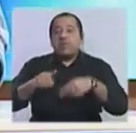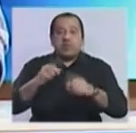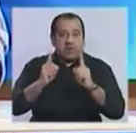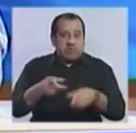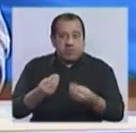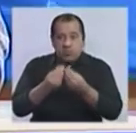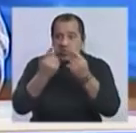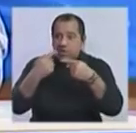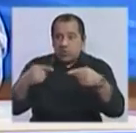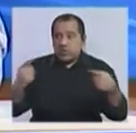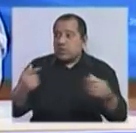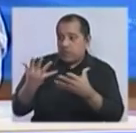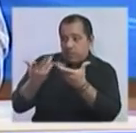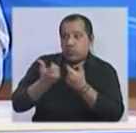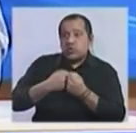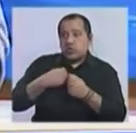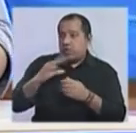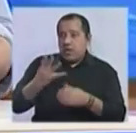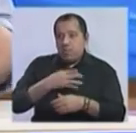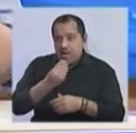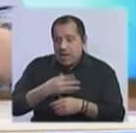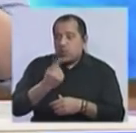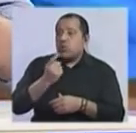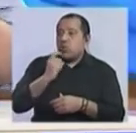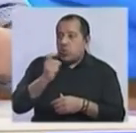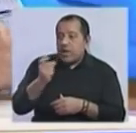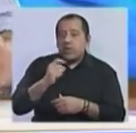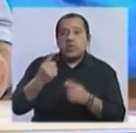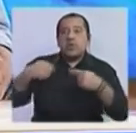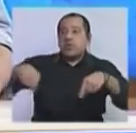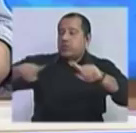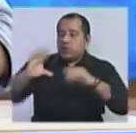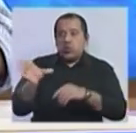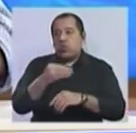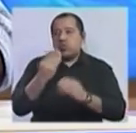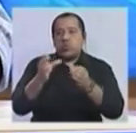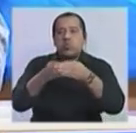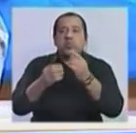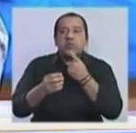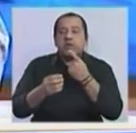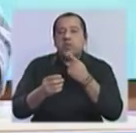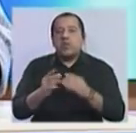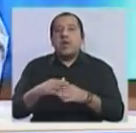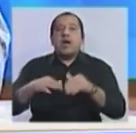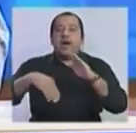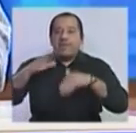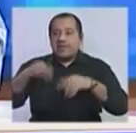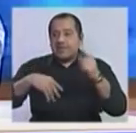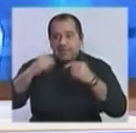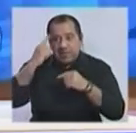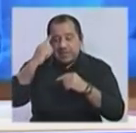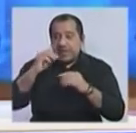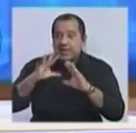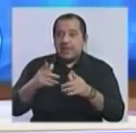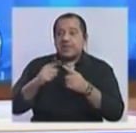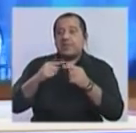cosas salieron con apoyo, por lo menos de legisladores de todos los partidos. A veces se piensa en esa caricatura, que